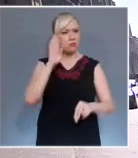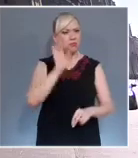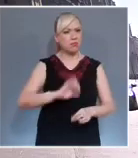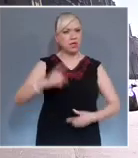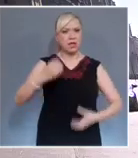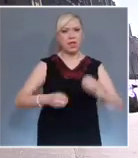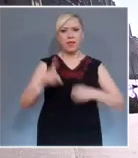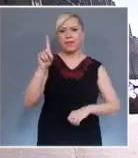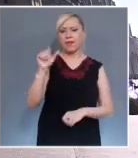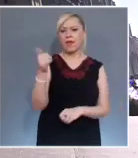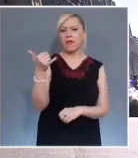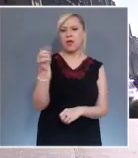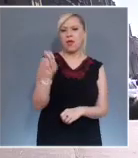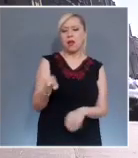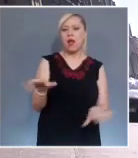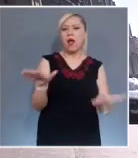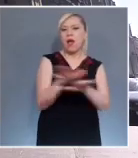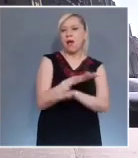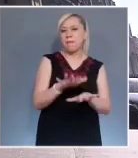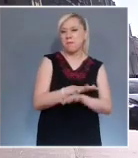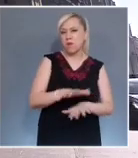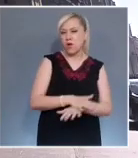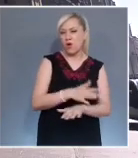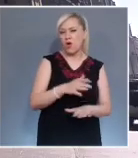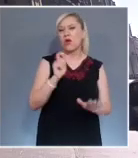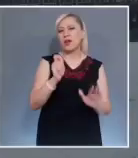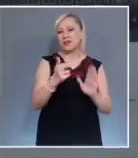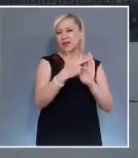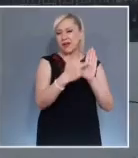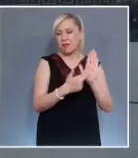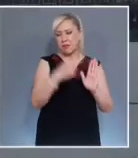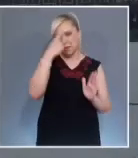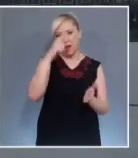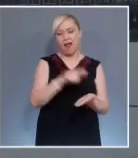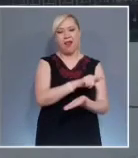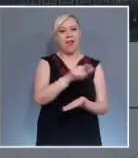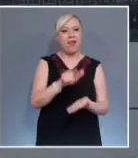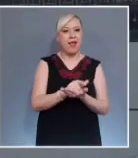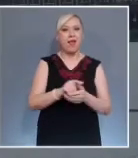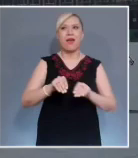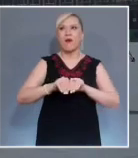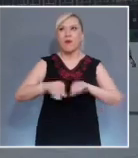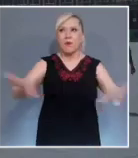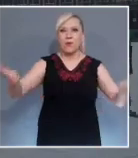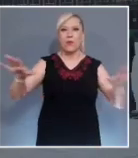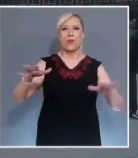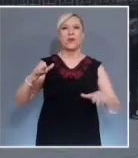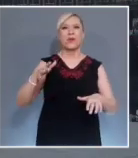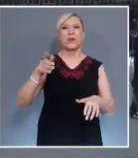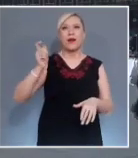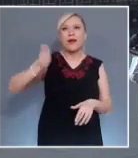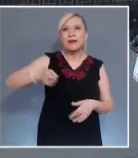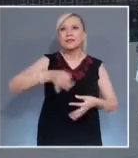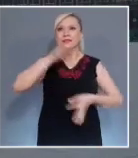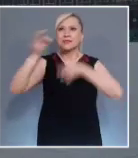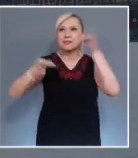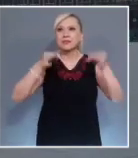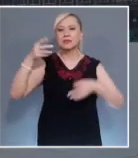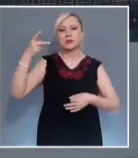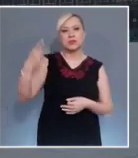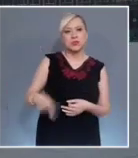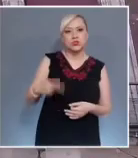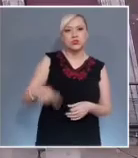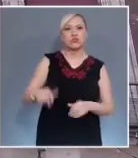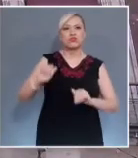a diversas disposiciones de la Ley General de Comunicación Social y de la Ley General de Responsabilidades Administrativas, es decir, la